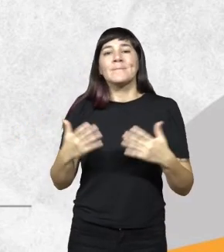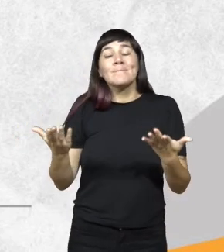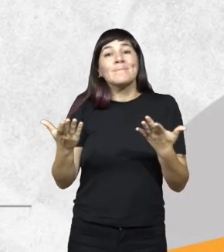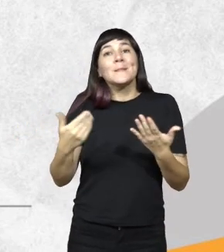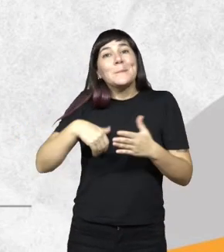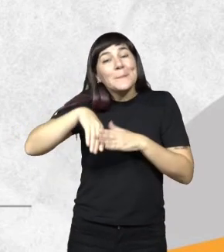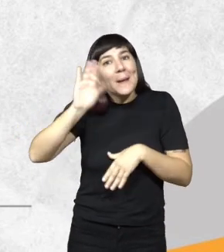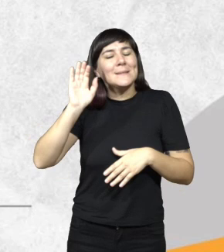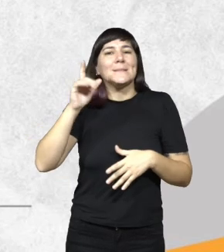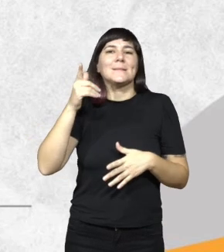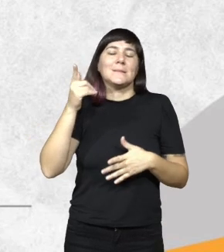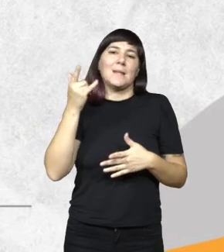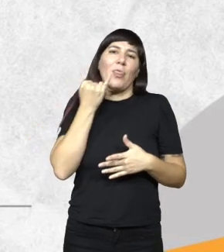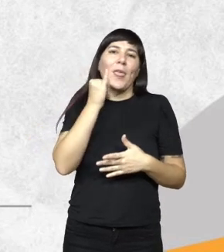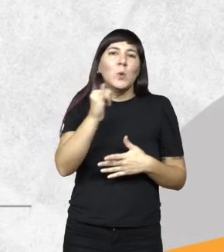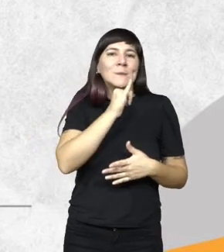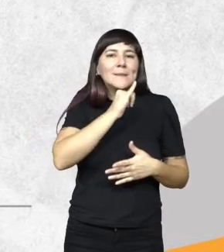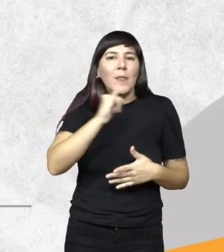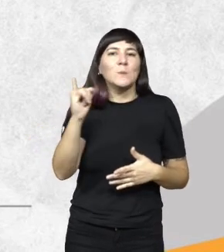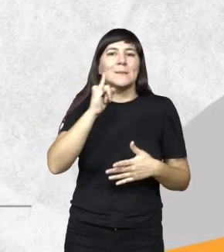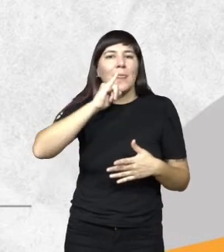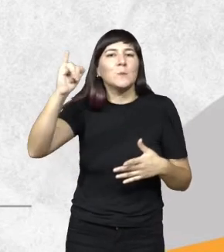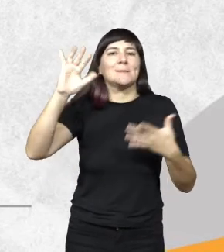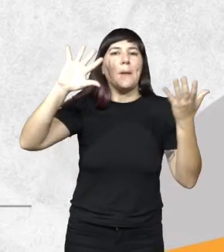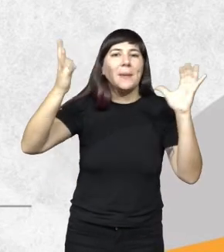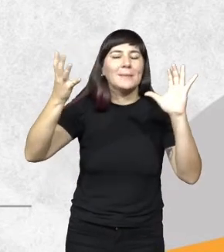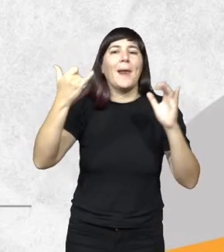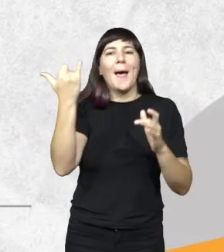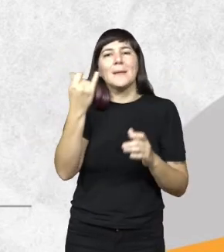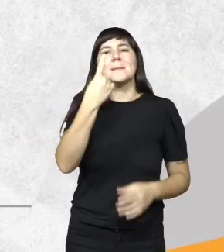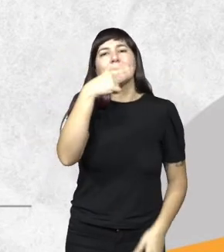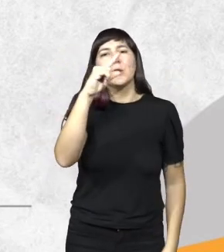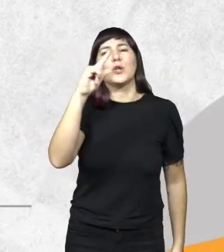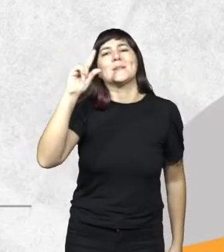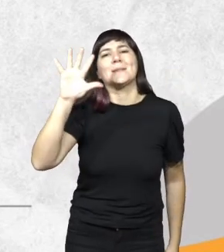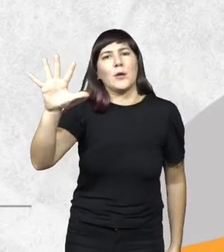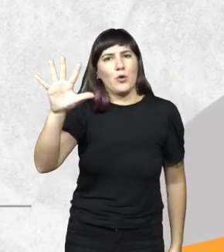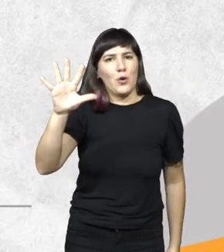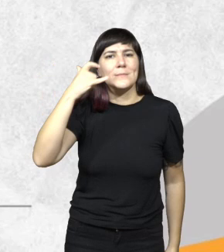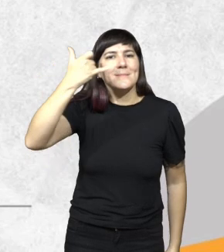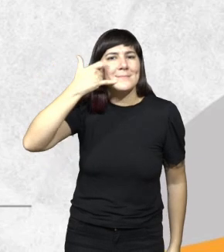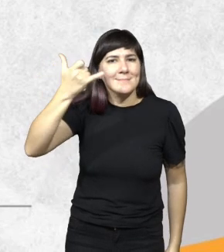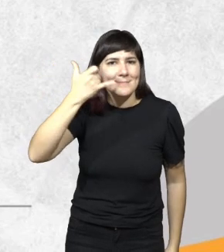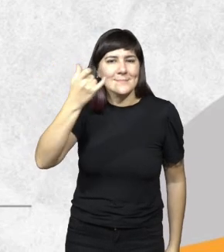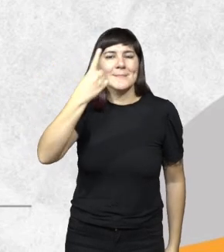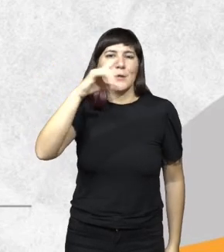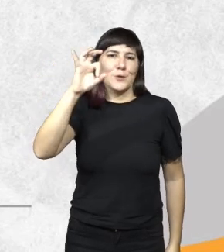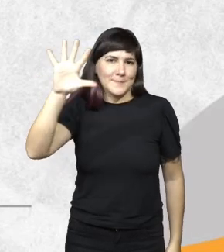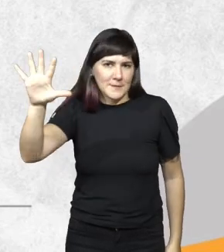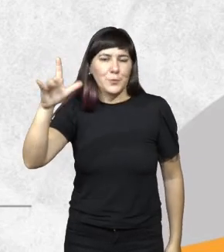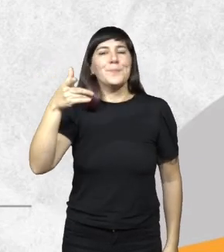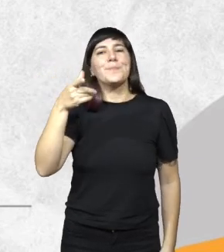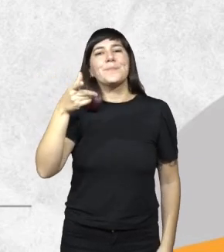por sobre todas las cosas las denuncias ambientales y la línea 105 nosotros creímos y bueno hablábamos antes de